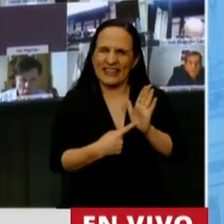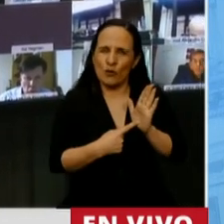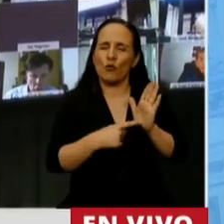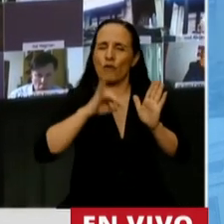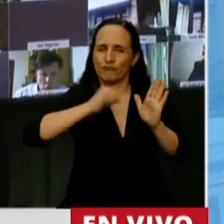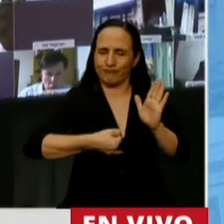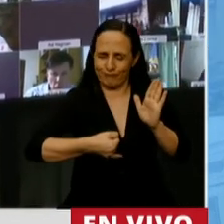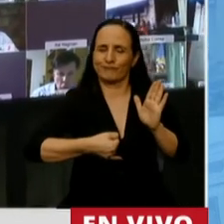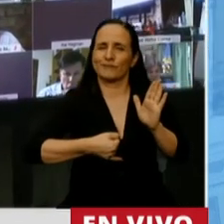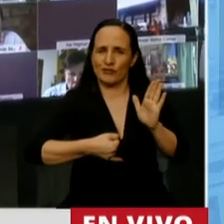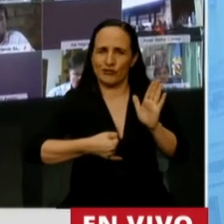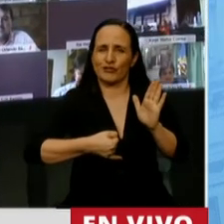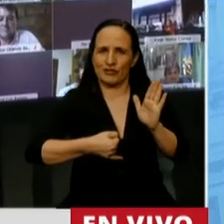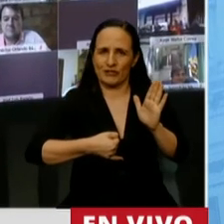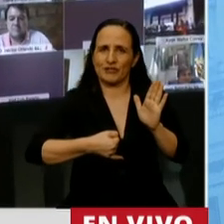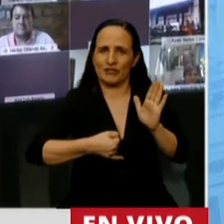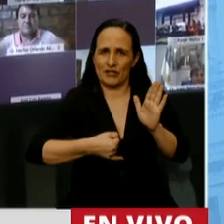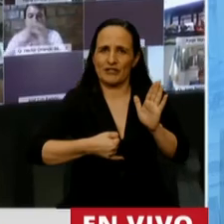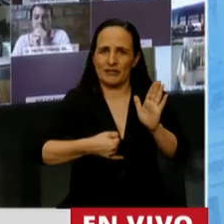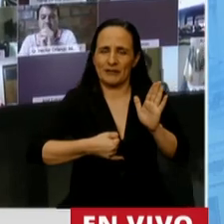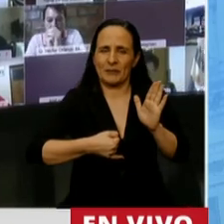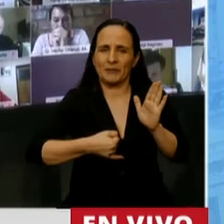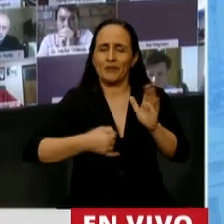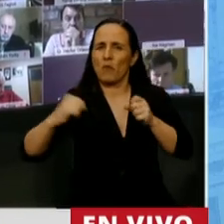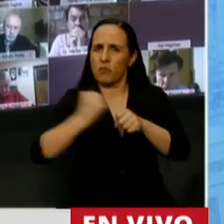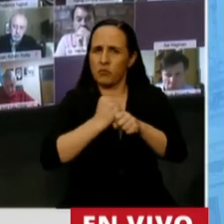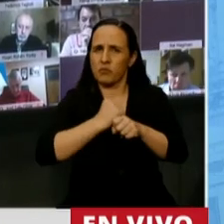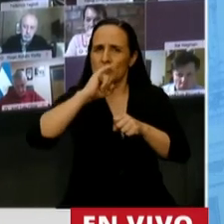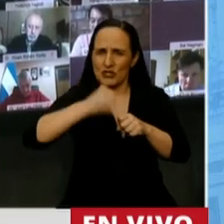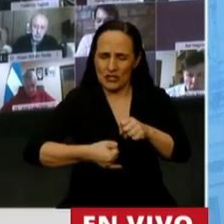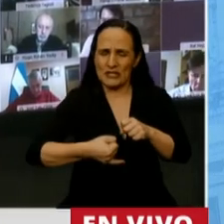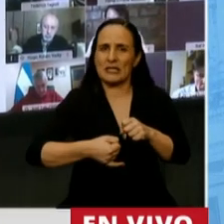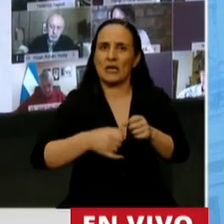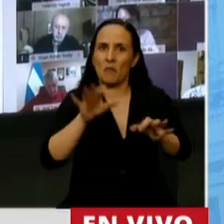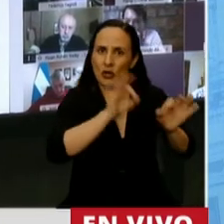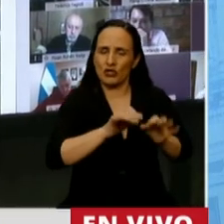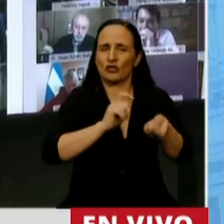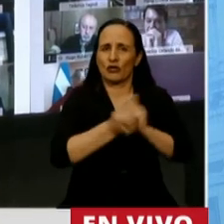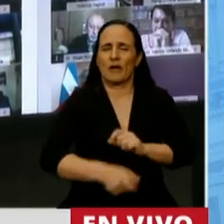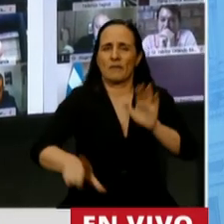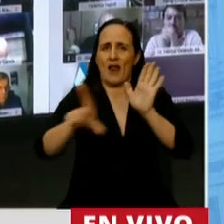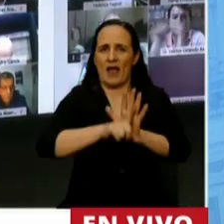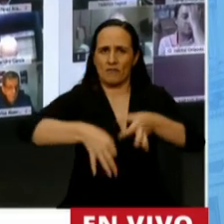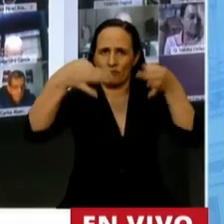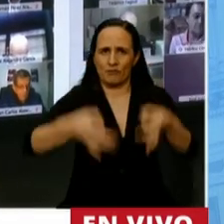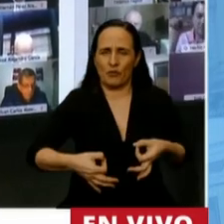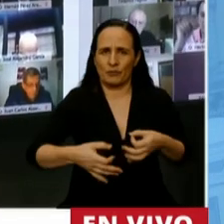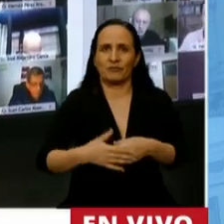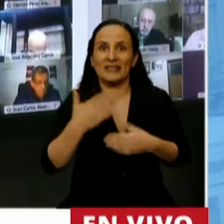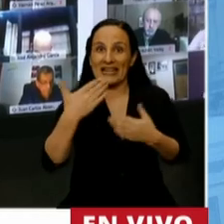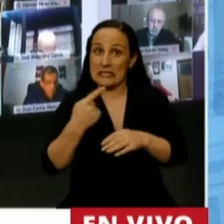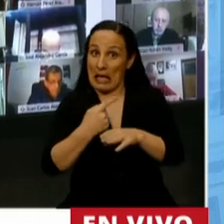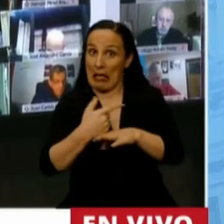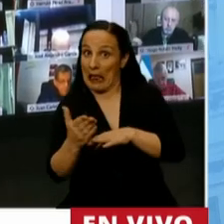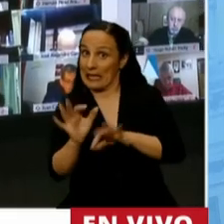dar definitiva sanción y convertirla en ley, presidente. Muchas gracias. Gracias. No me excedí